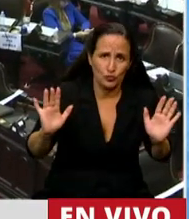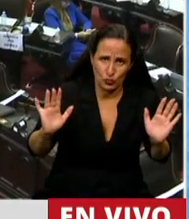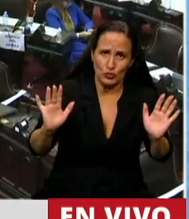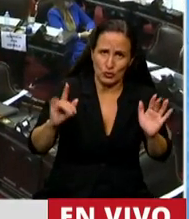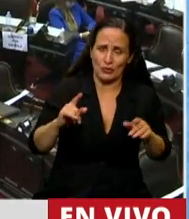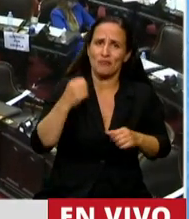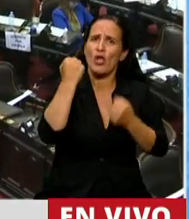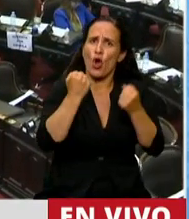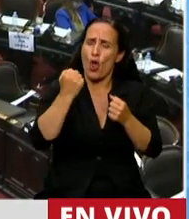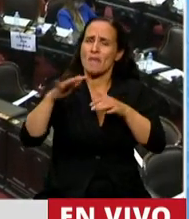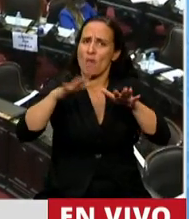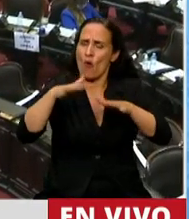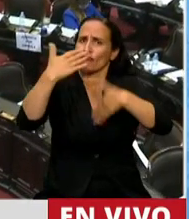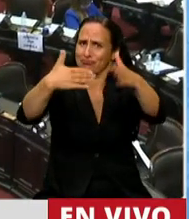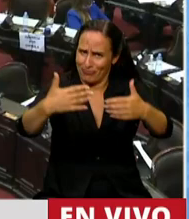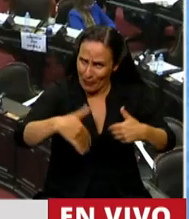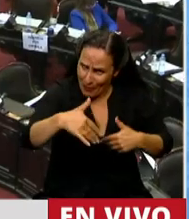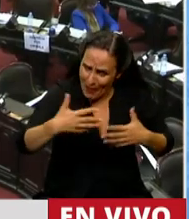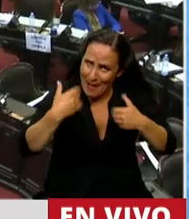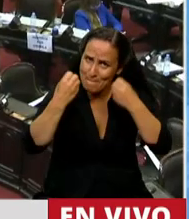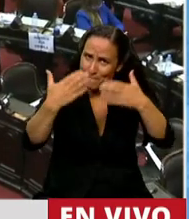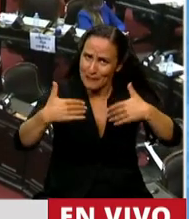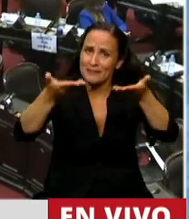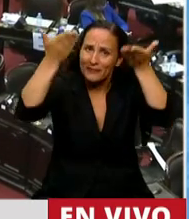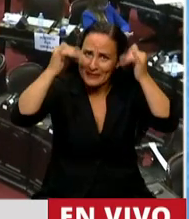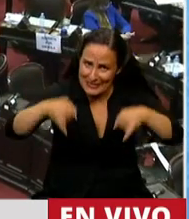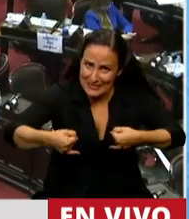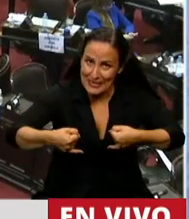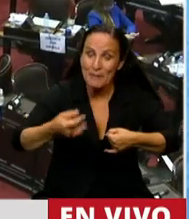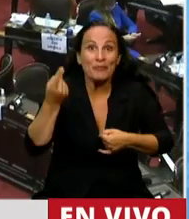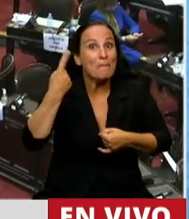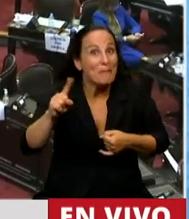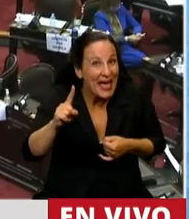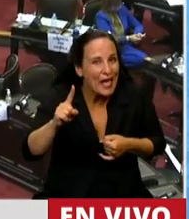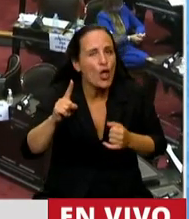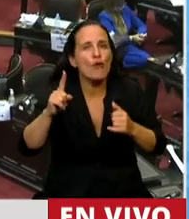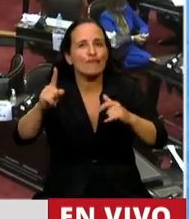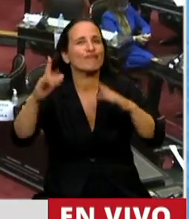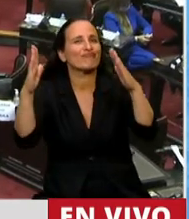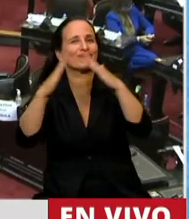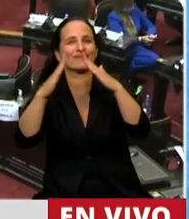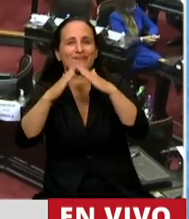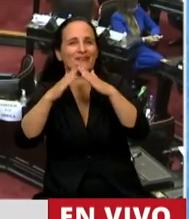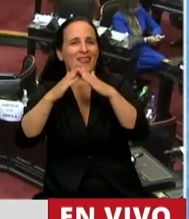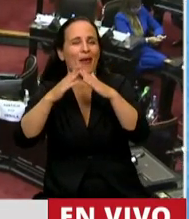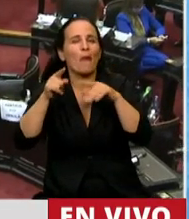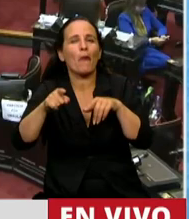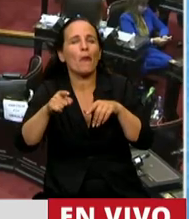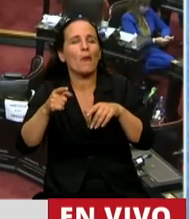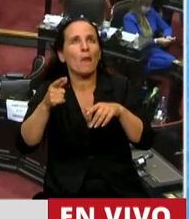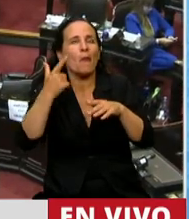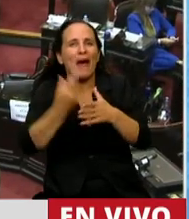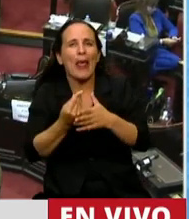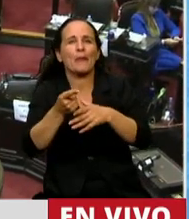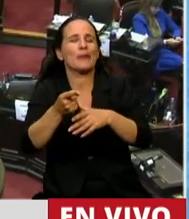reactivar la actividad económica. Pero el hábitat, la vivienda, es un tema troncal que viene de nuestra